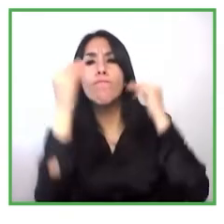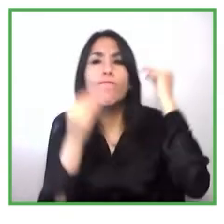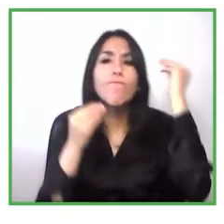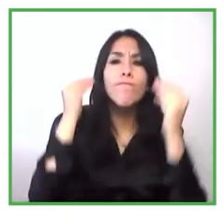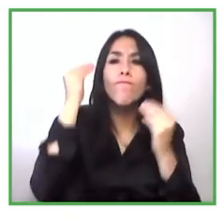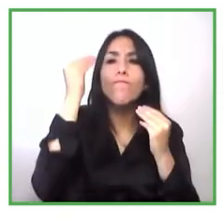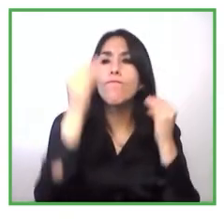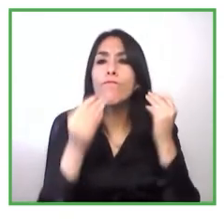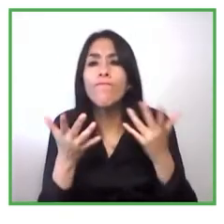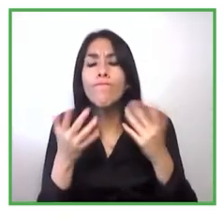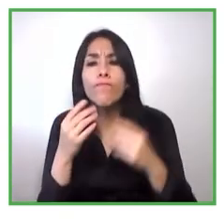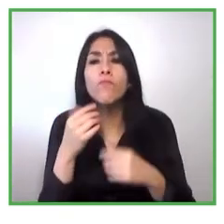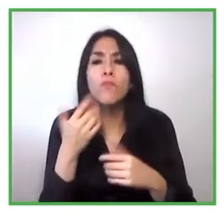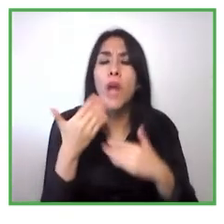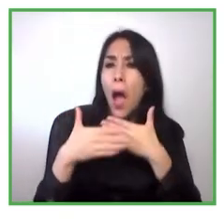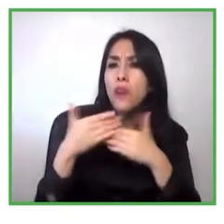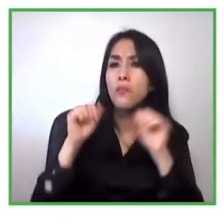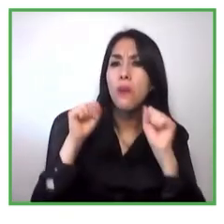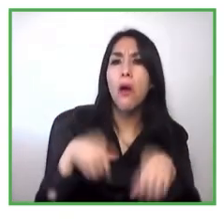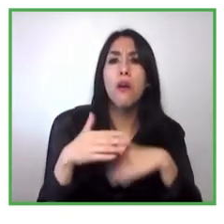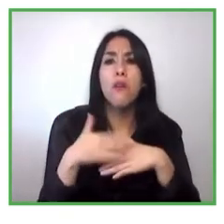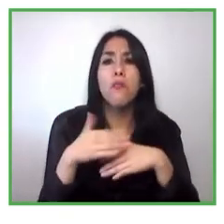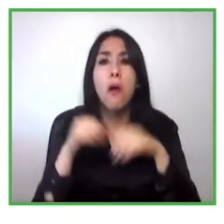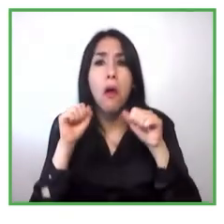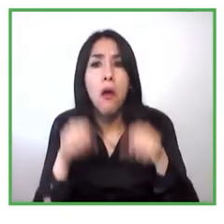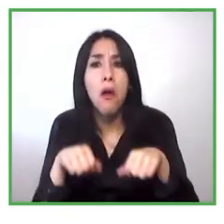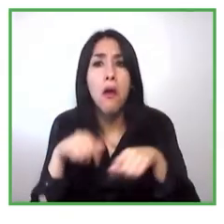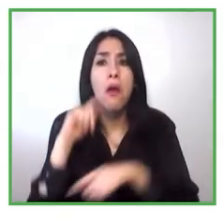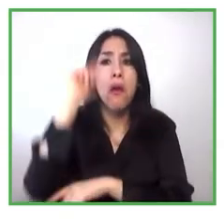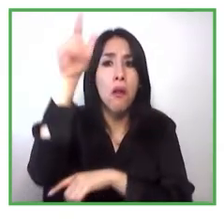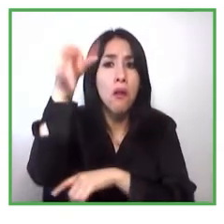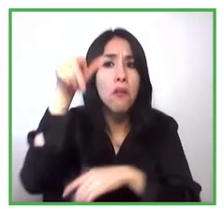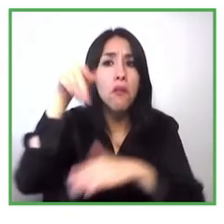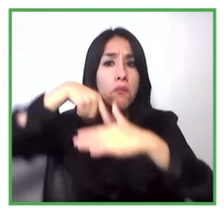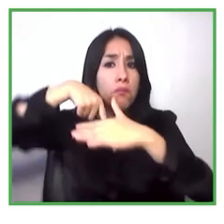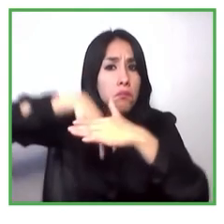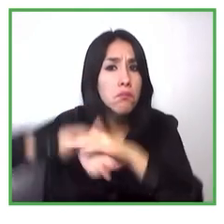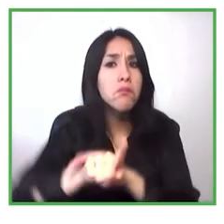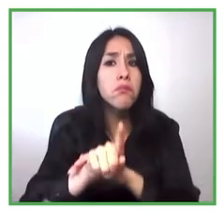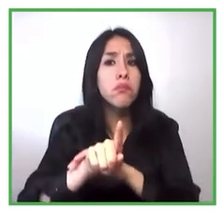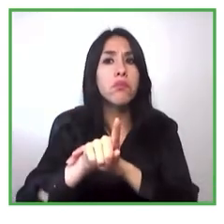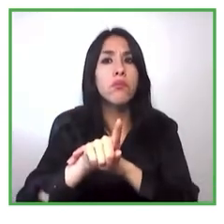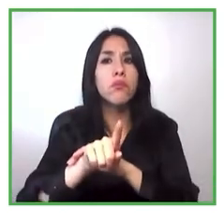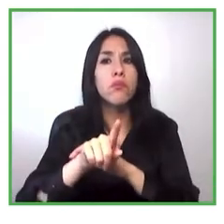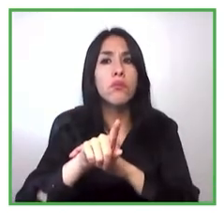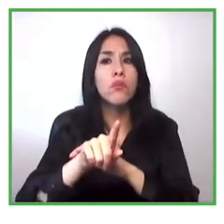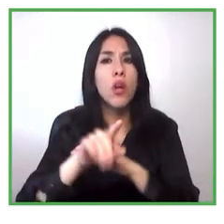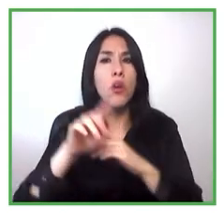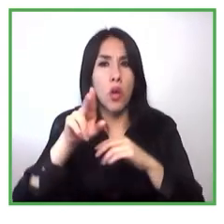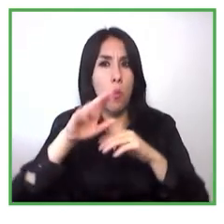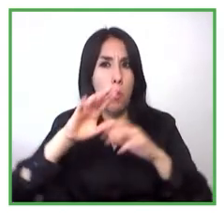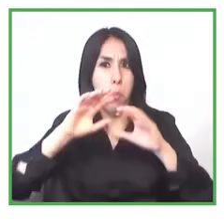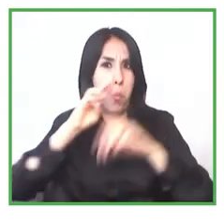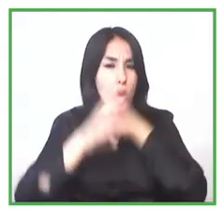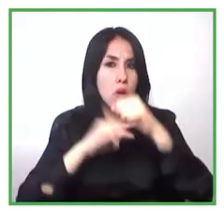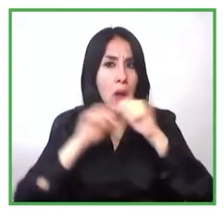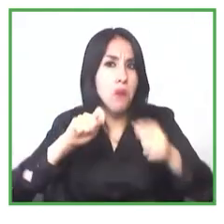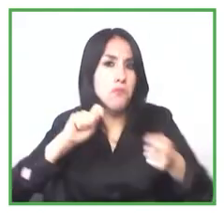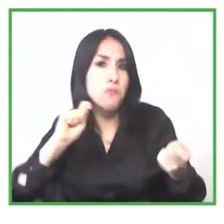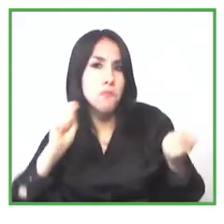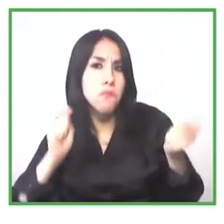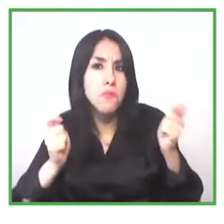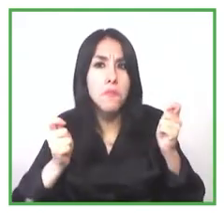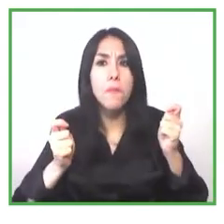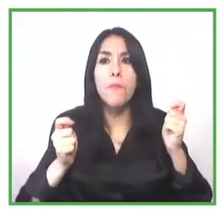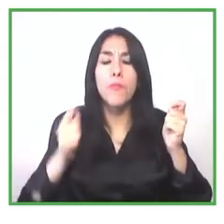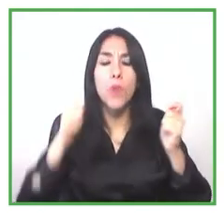material educacional que le permita incrementar sus conocimientos para hacerlo de mejor manera eso hemos avanzado como fundación pero sin duda